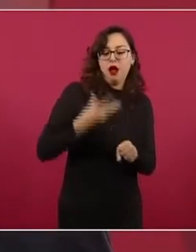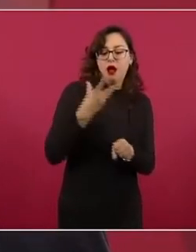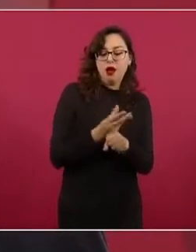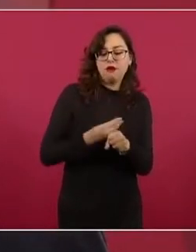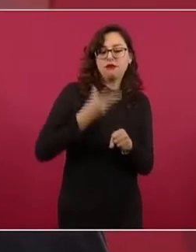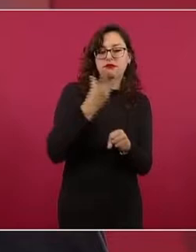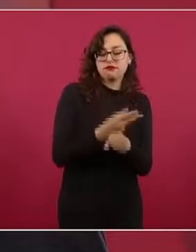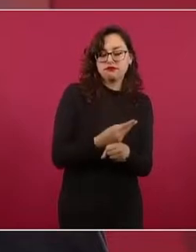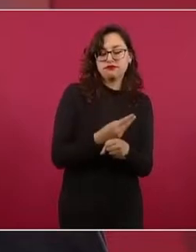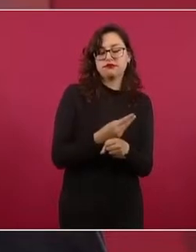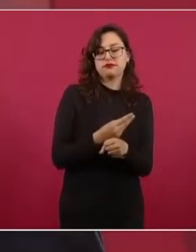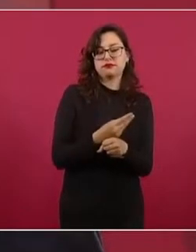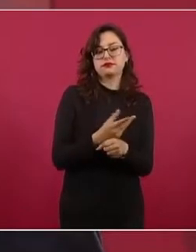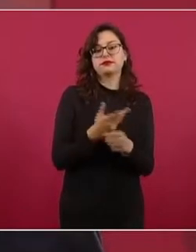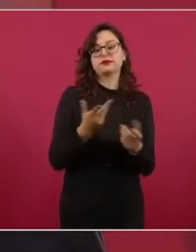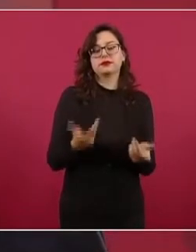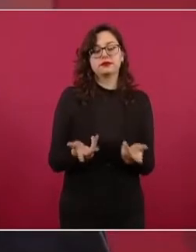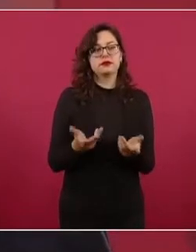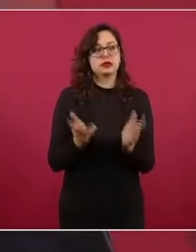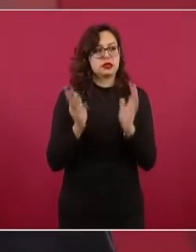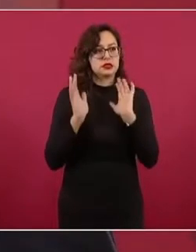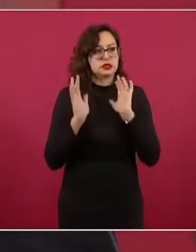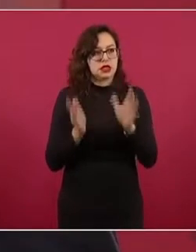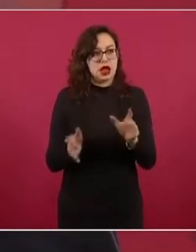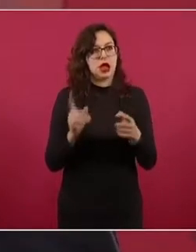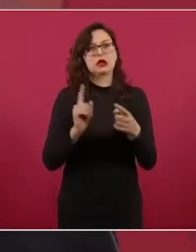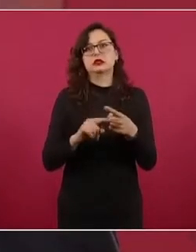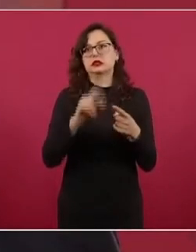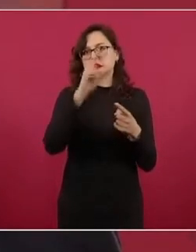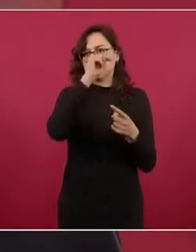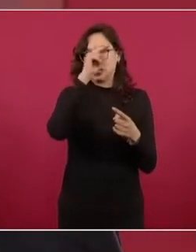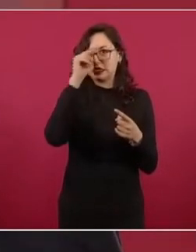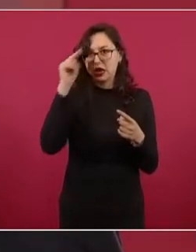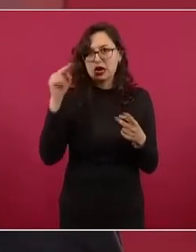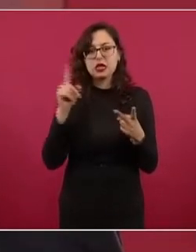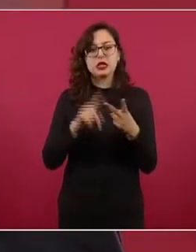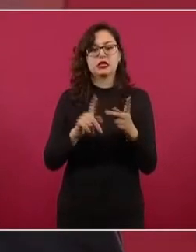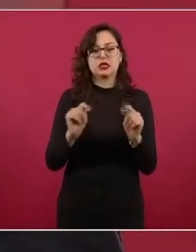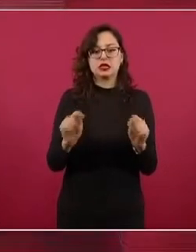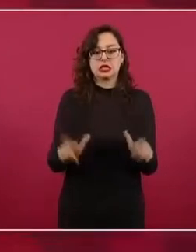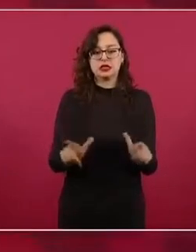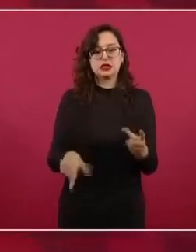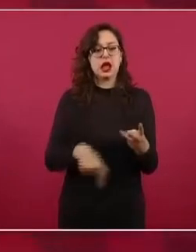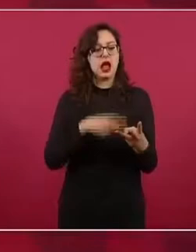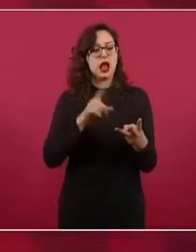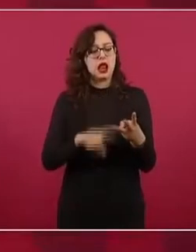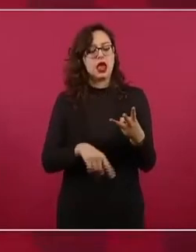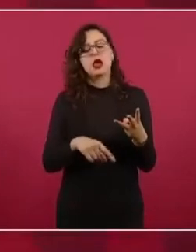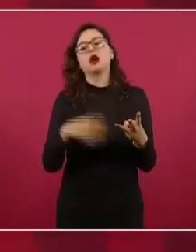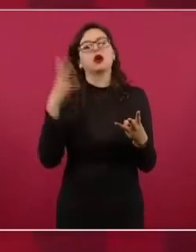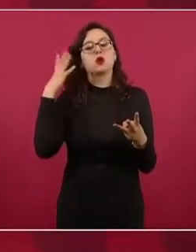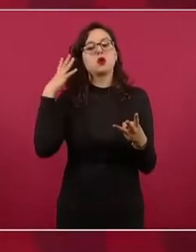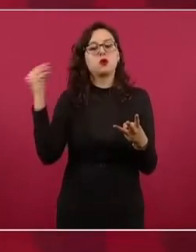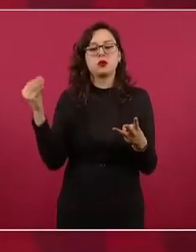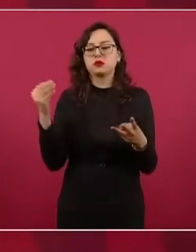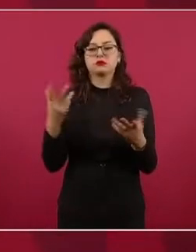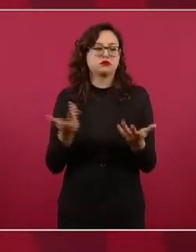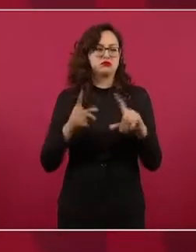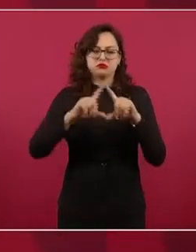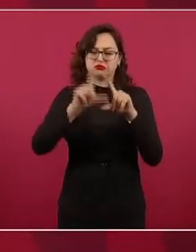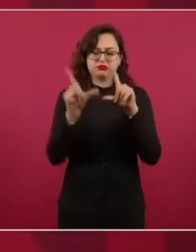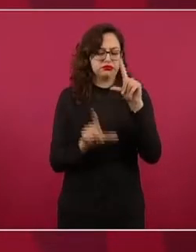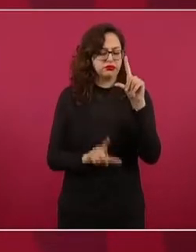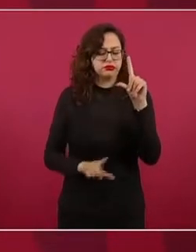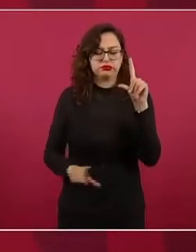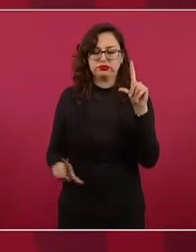en Nayarit, ya estamos en Tlaxcala, estamos en Colima, vamos a estar en todo el país.